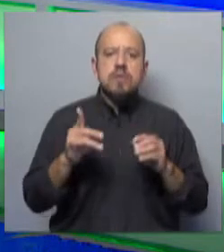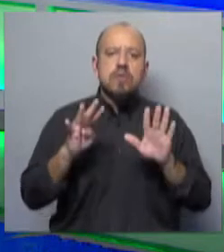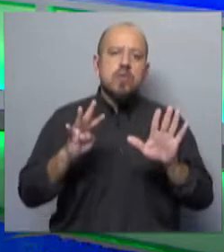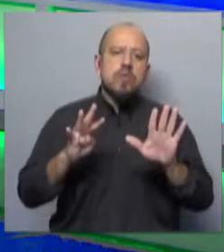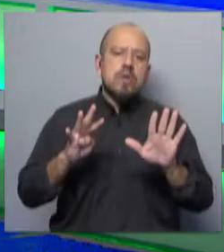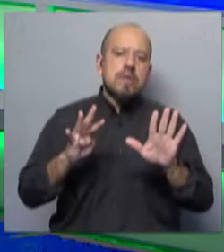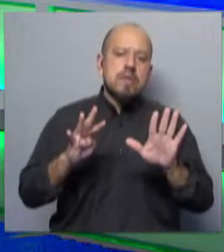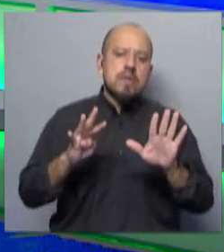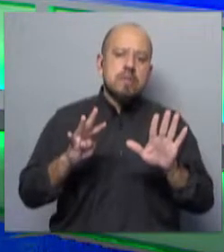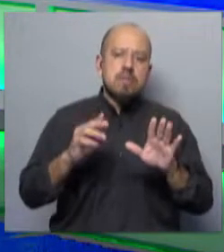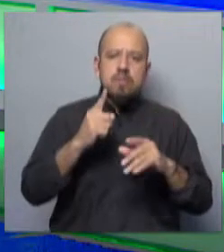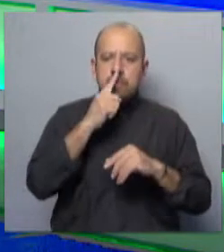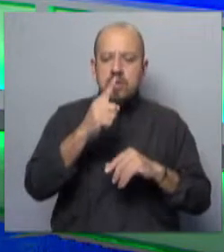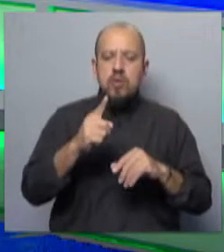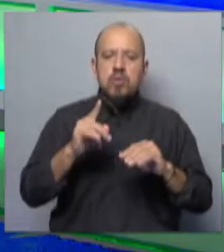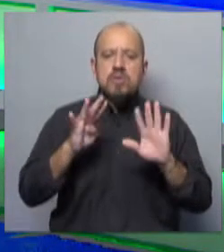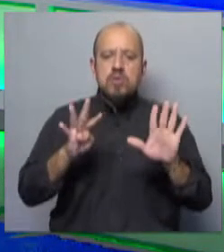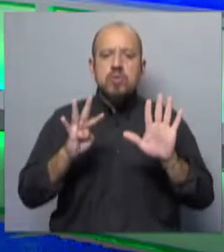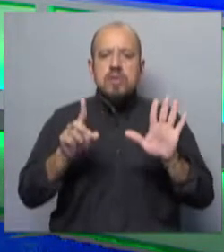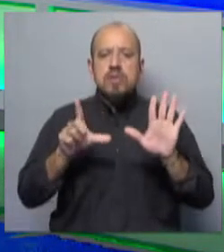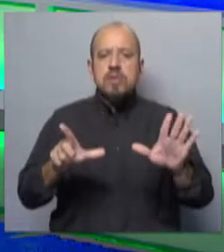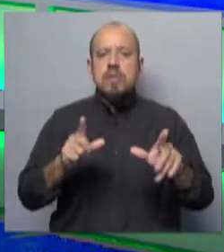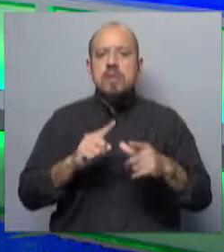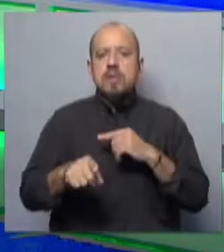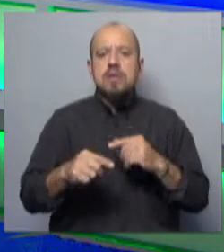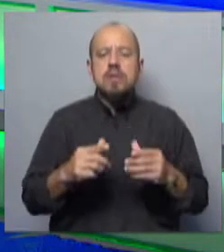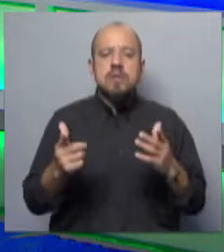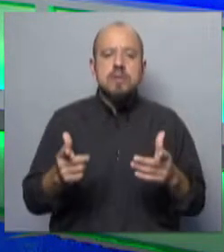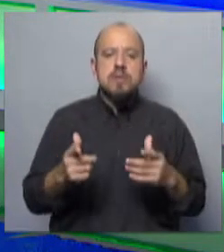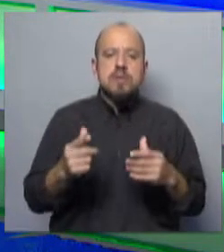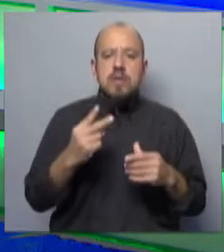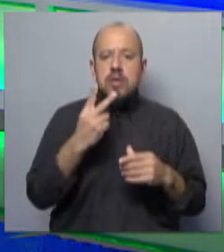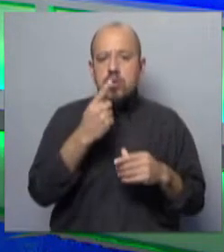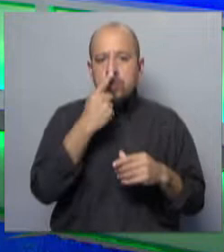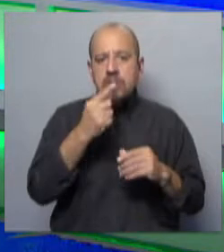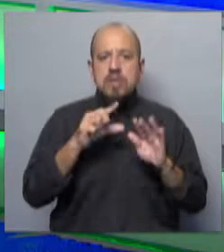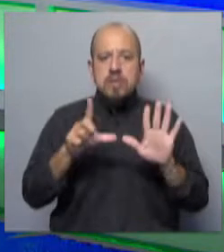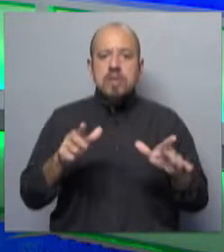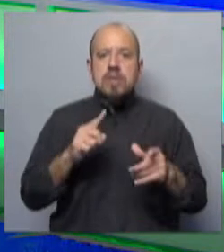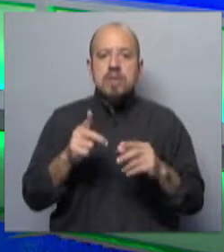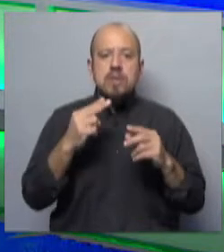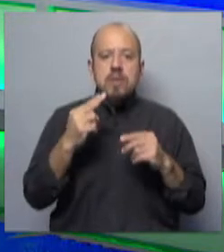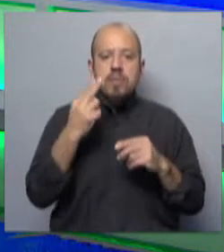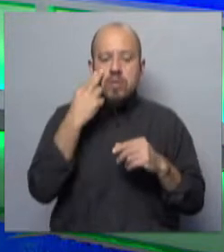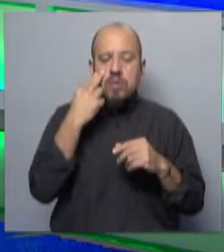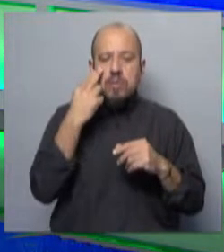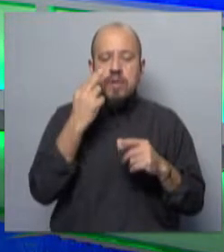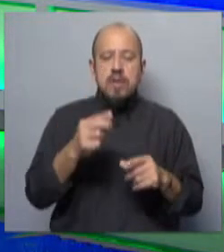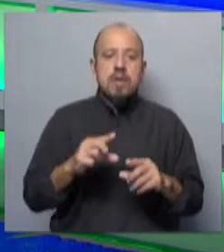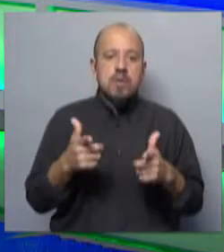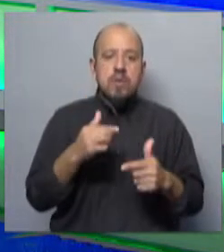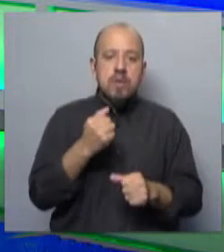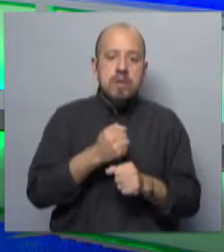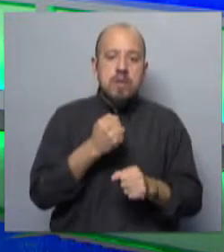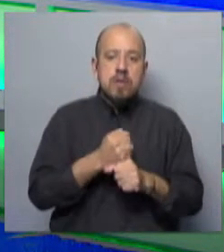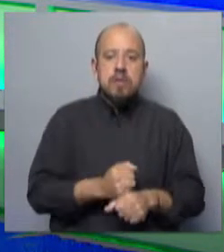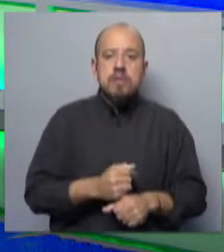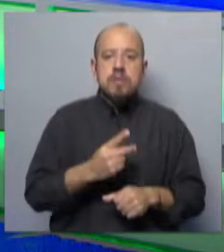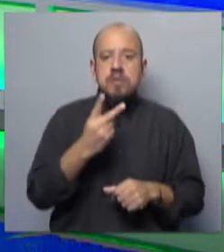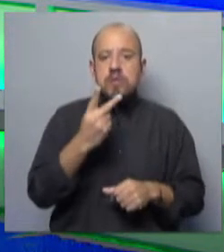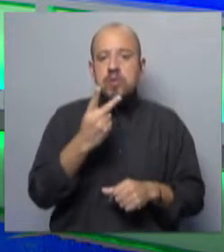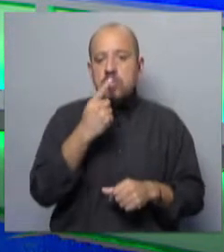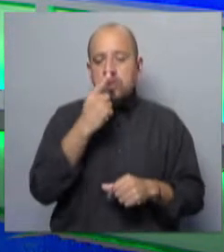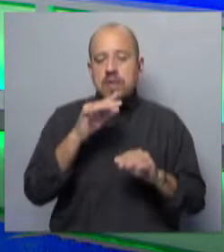al 2007, la desocupación como principal problema. Del 2010, 2011,